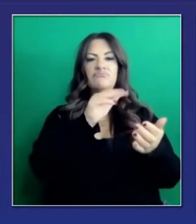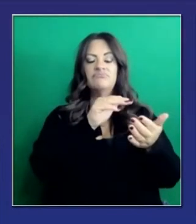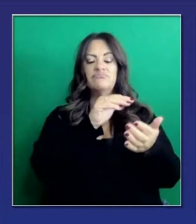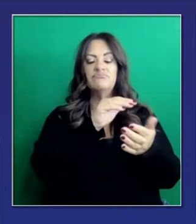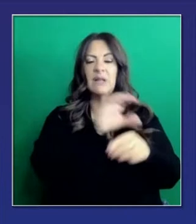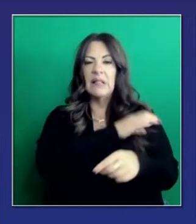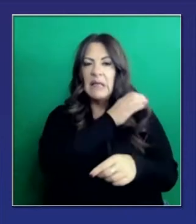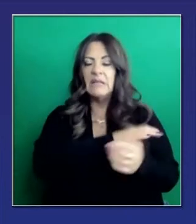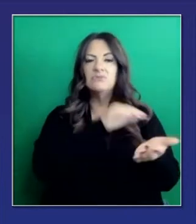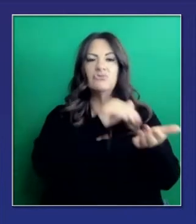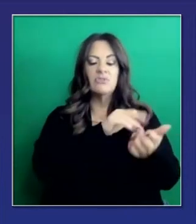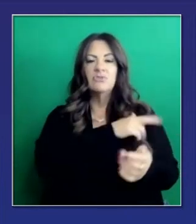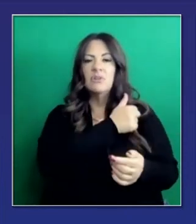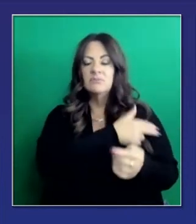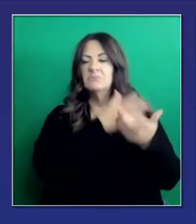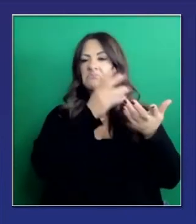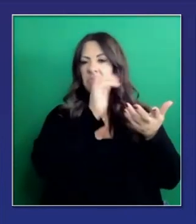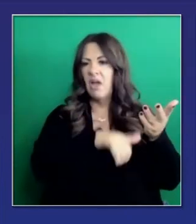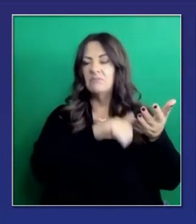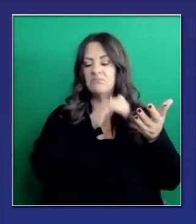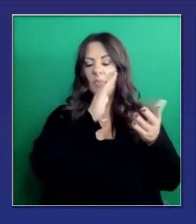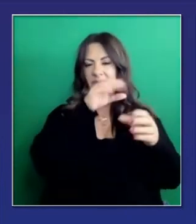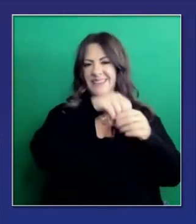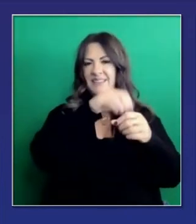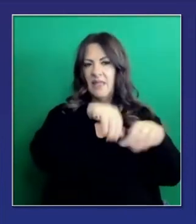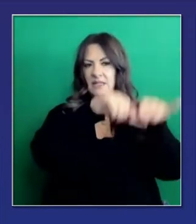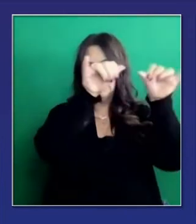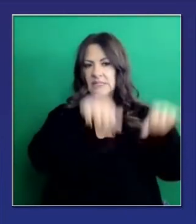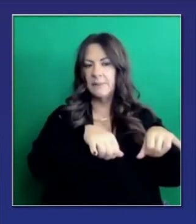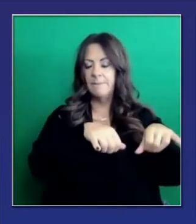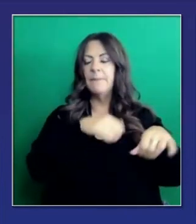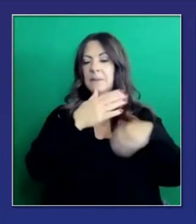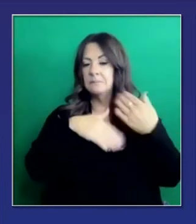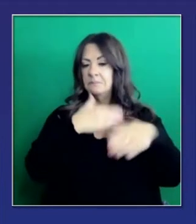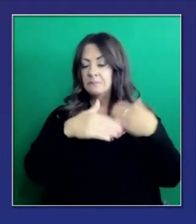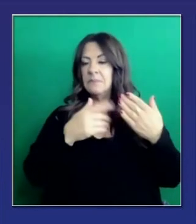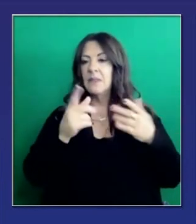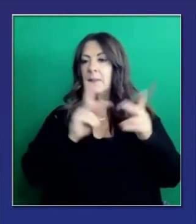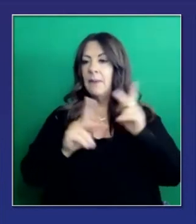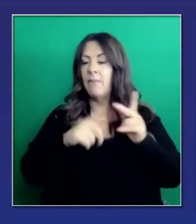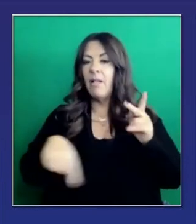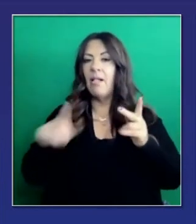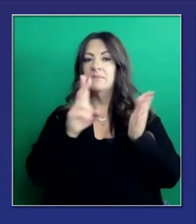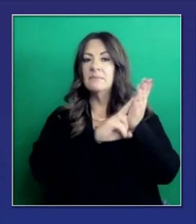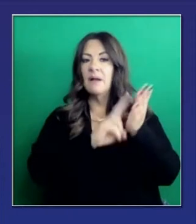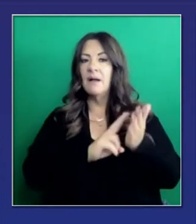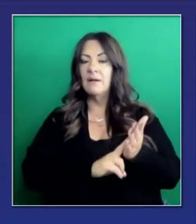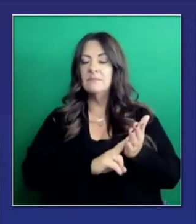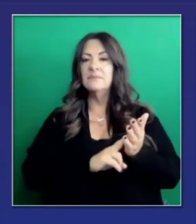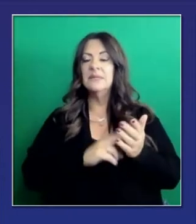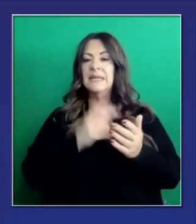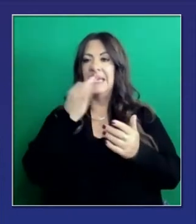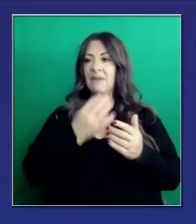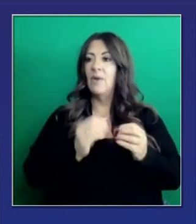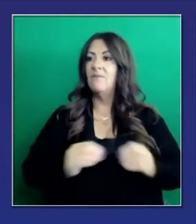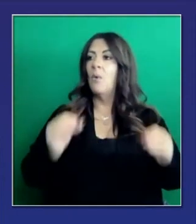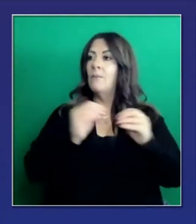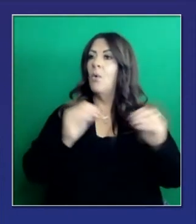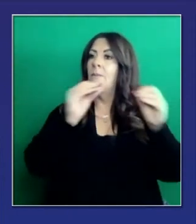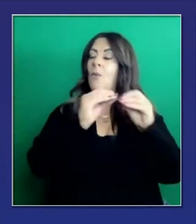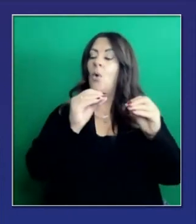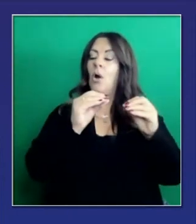la fase de piloto. una fase inicial, pero cuando esté más amplio y cuando más clínicas se unan